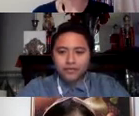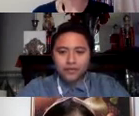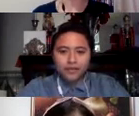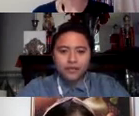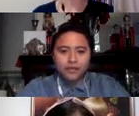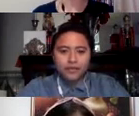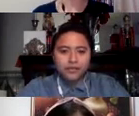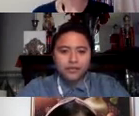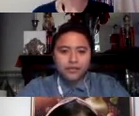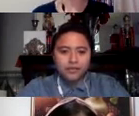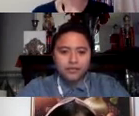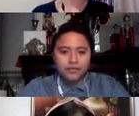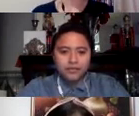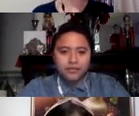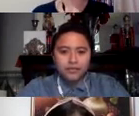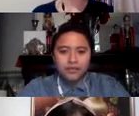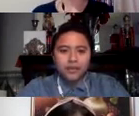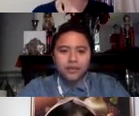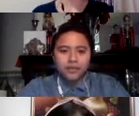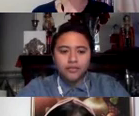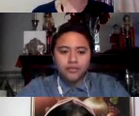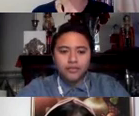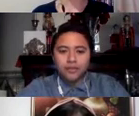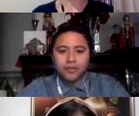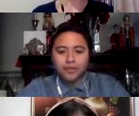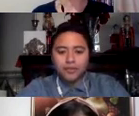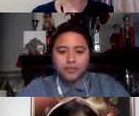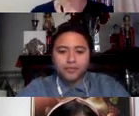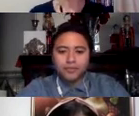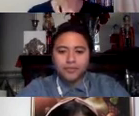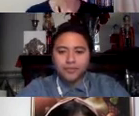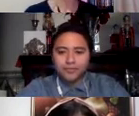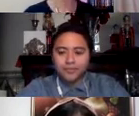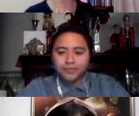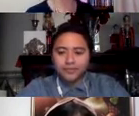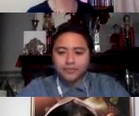nueva una startup no puede ser sin recursos económicos